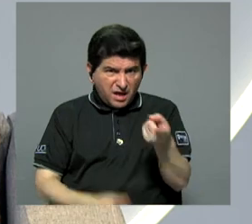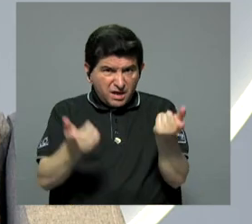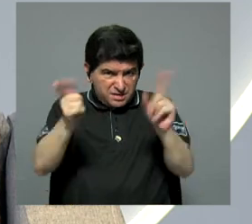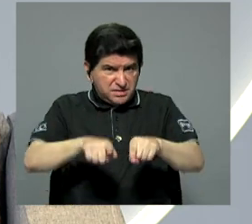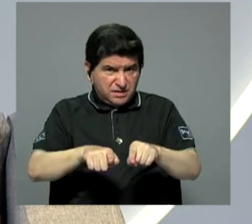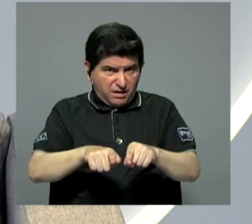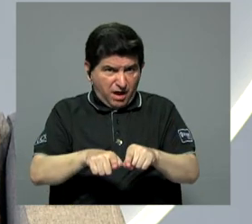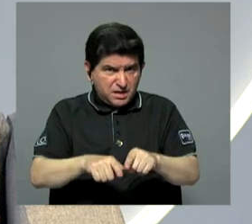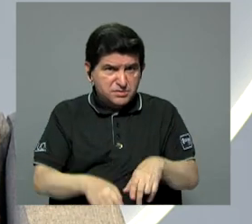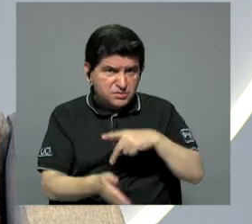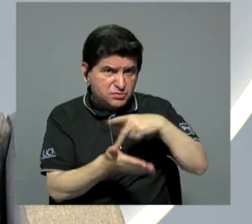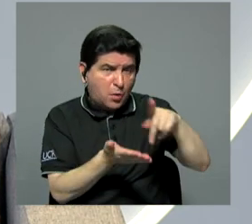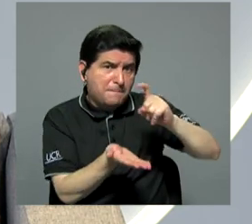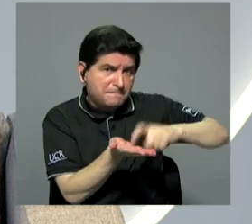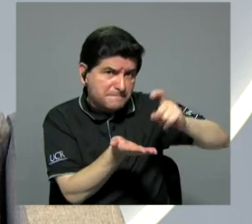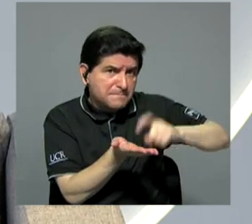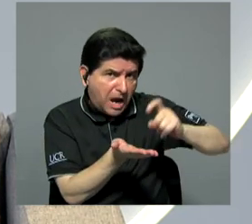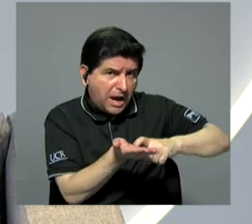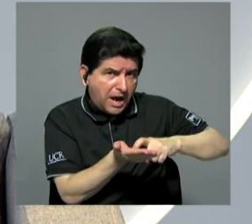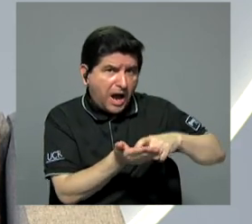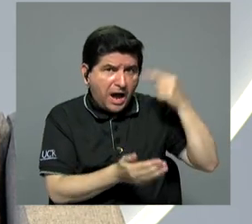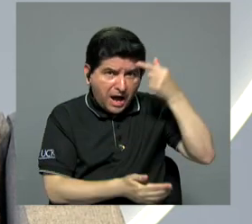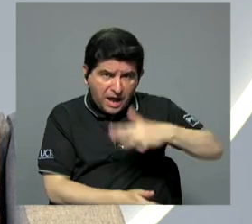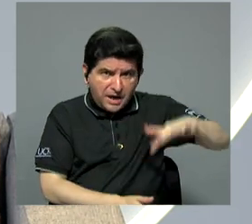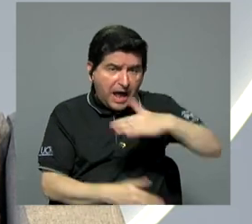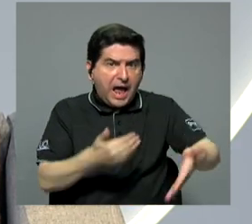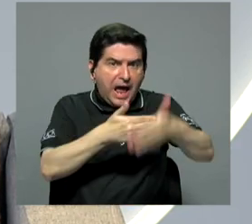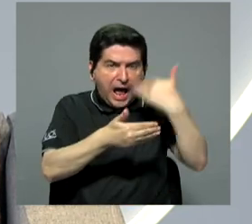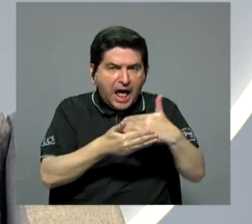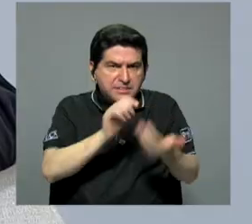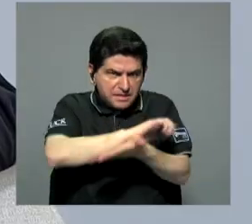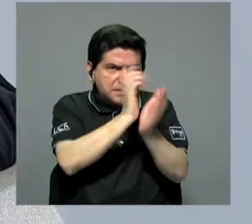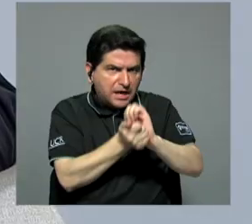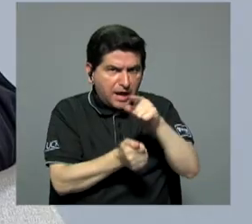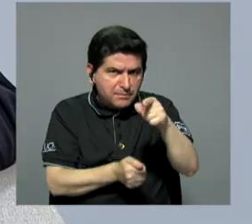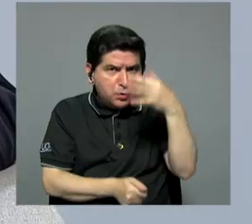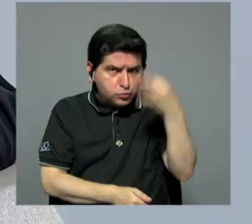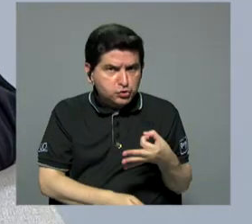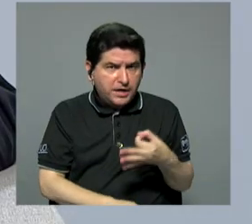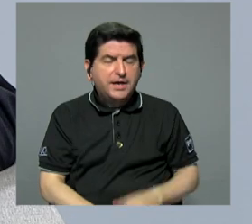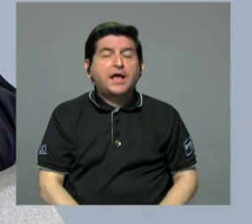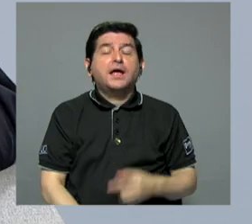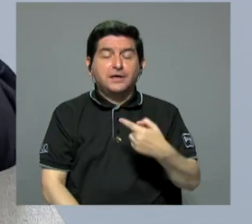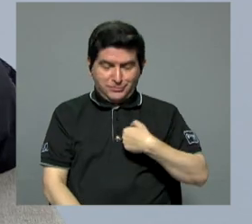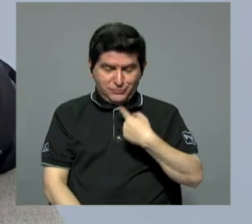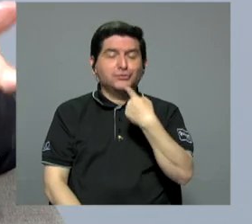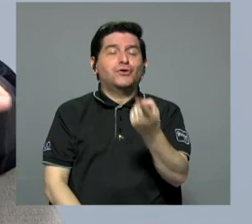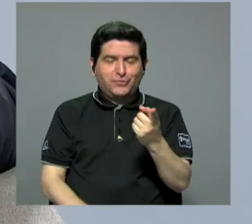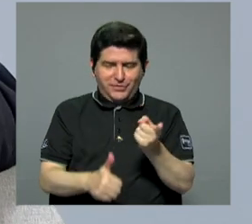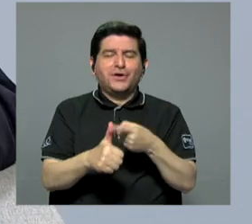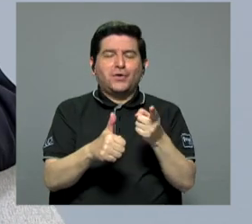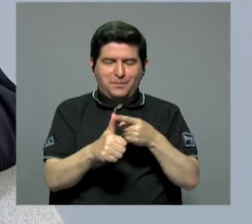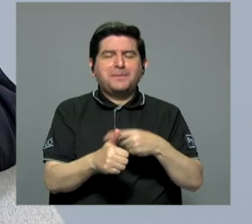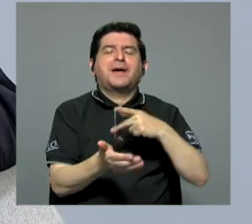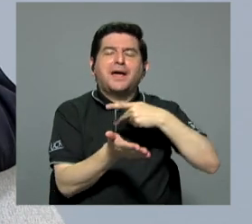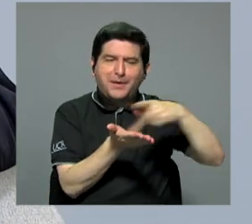pagado la deuda por parte del Estado antes de hacer este tipo de reformas, ¿es eso lo que usted está diciendo? Eso yo digo, primero hay que honrar los